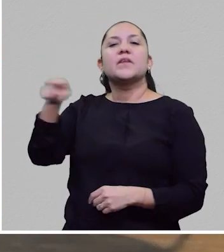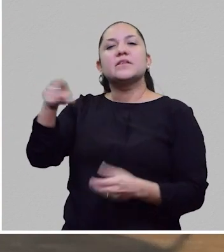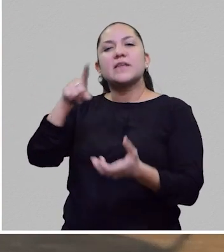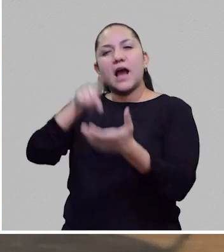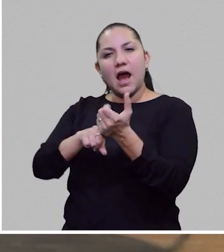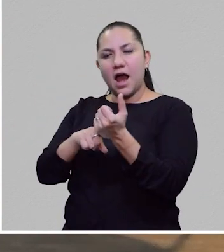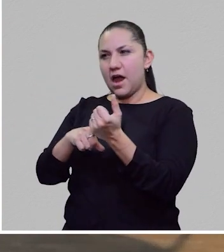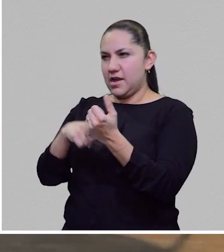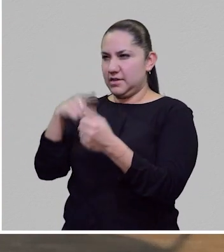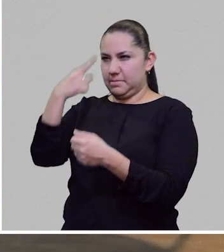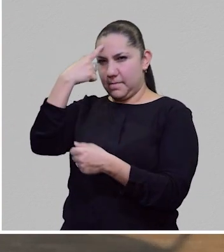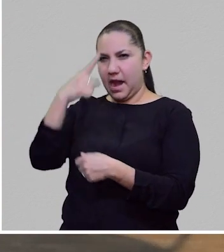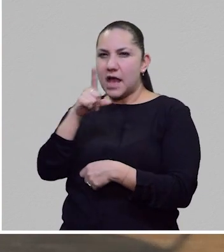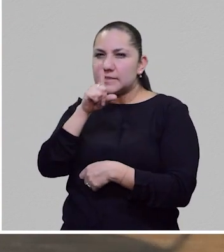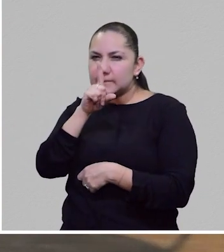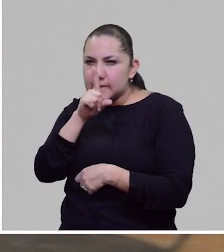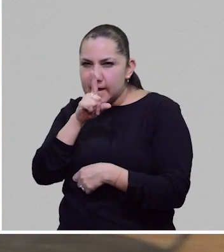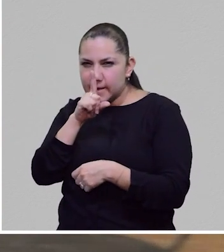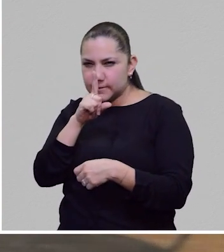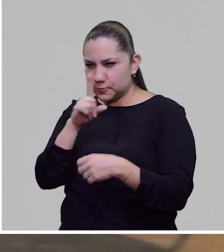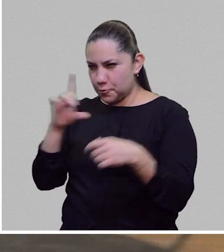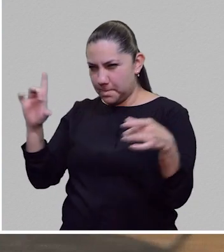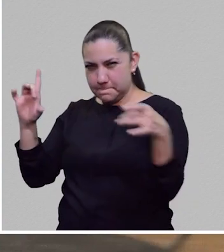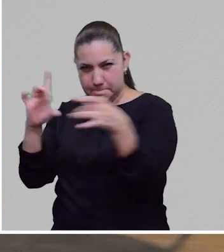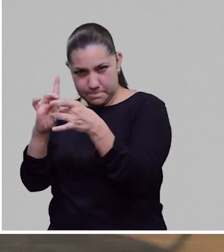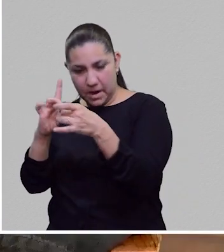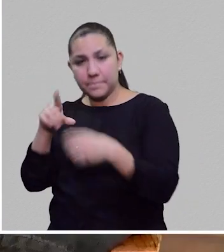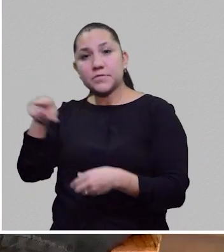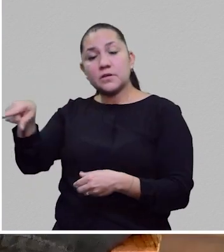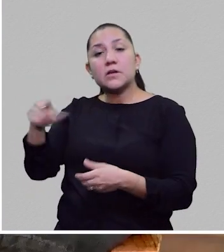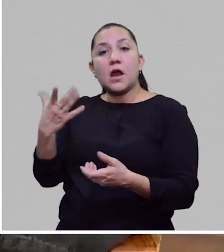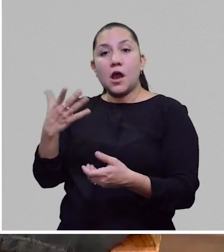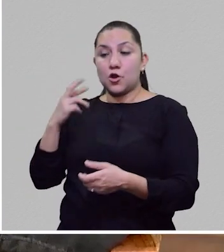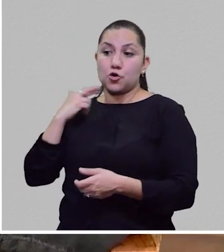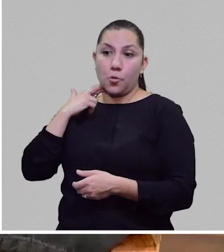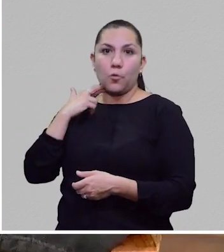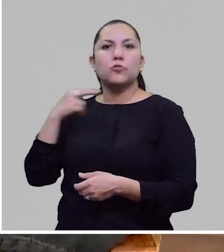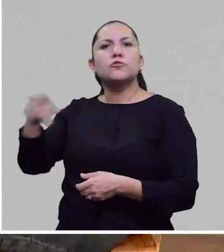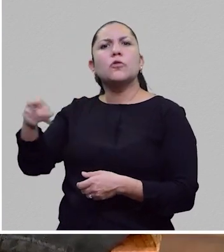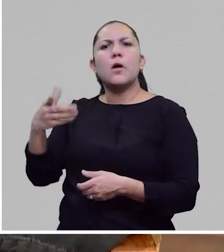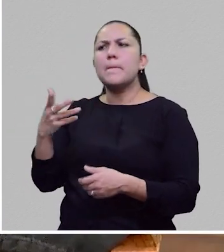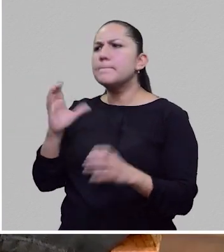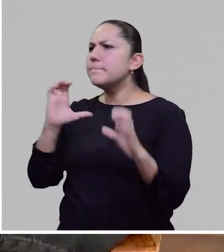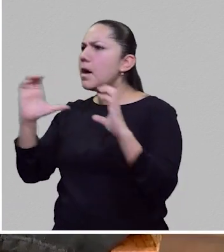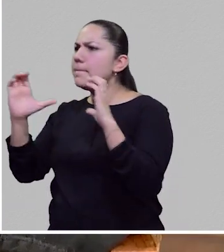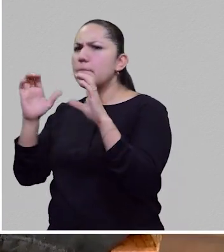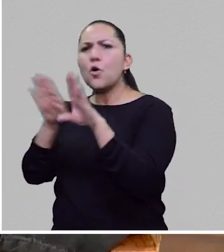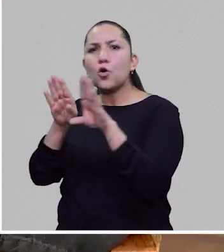es como un robot va, adquiere, va de ser una inteligencia a una conciencia artificial.